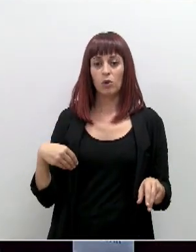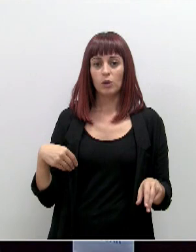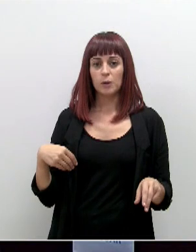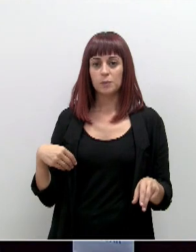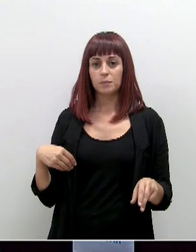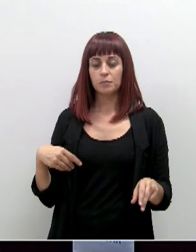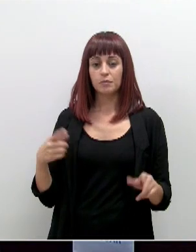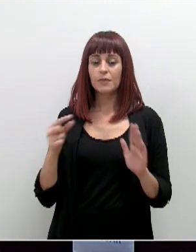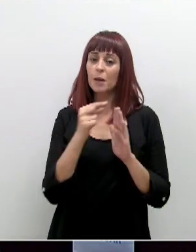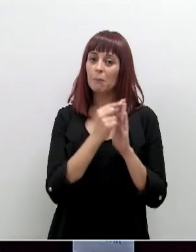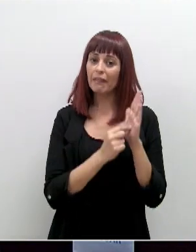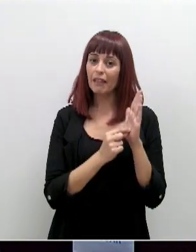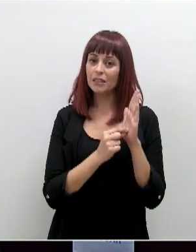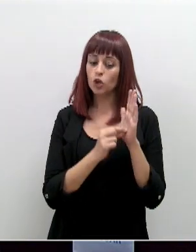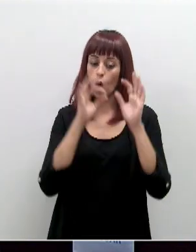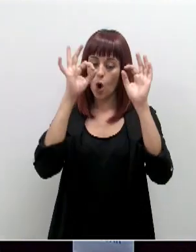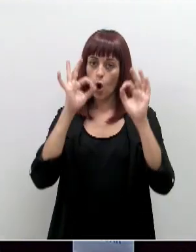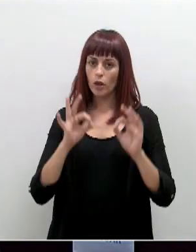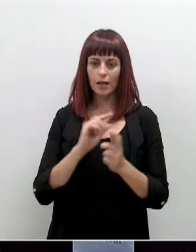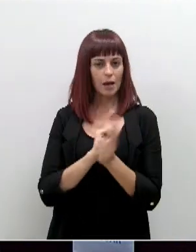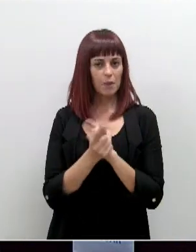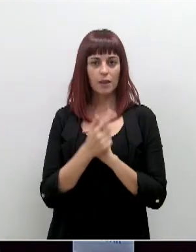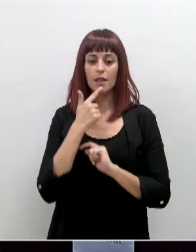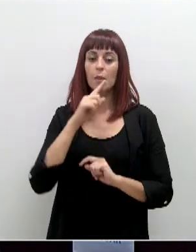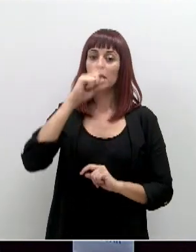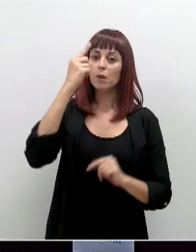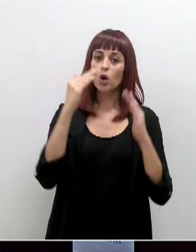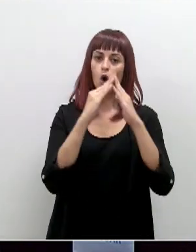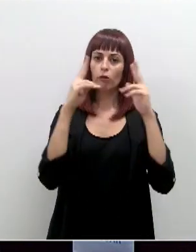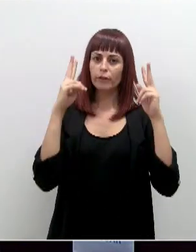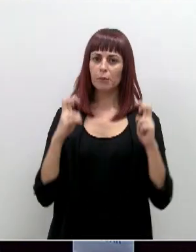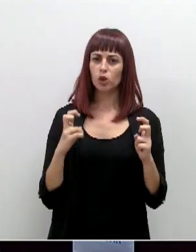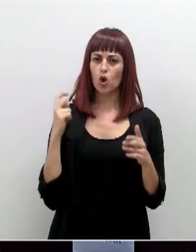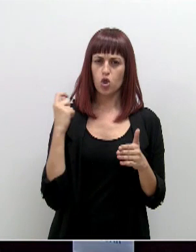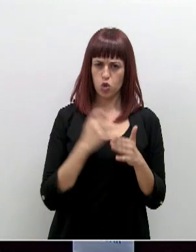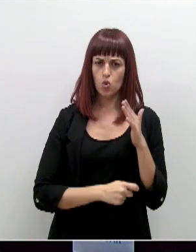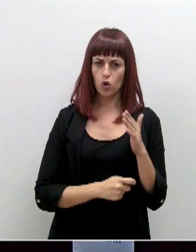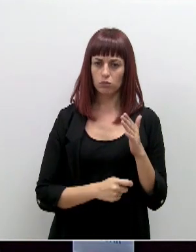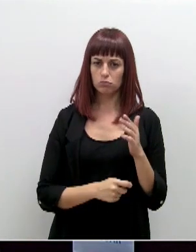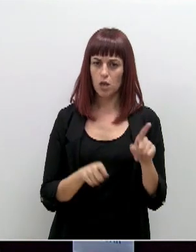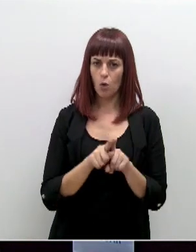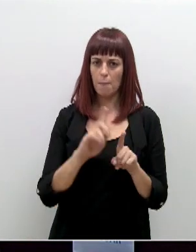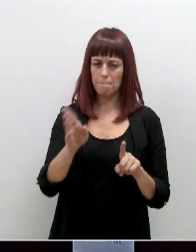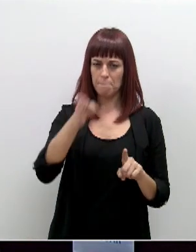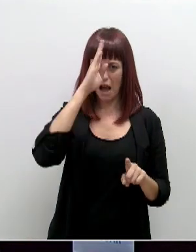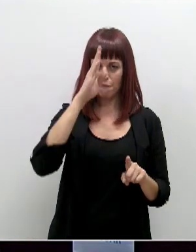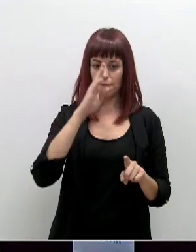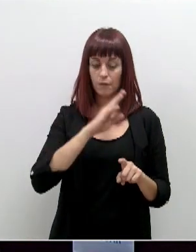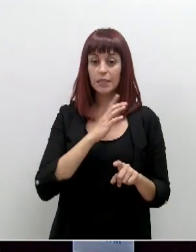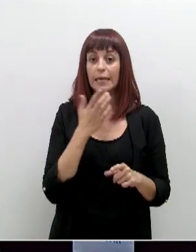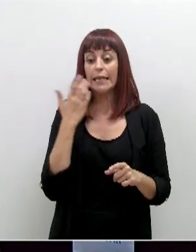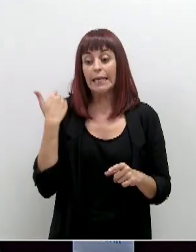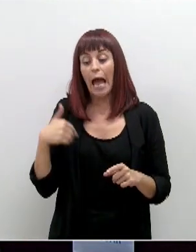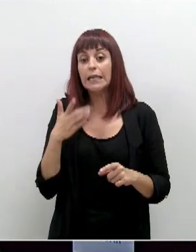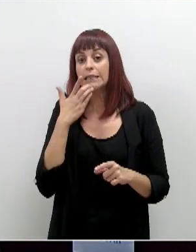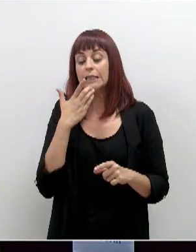las medidas yendo primero a un confinamiento duro, tratando de establecer una medida de choque y, en su caso,